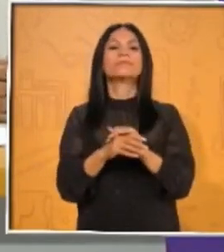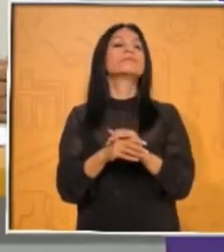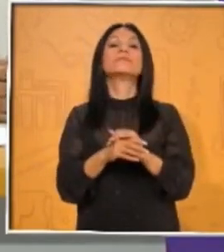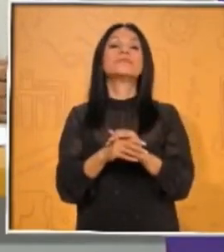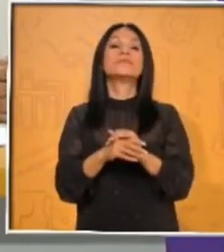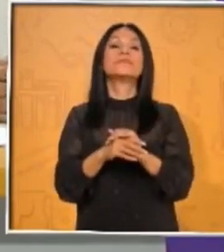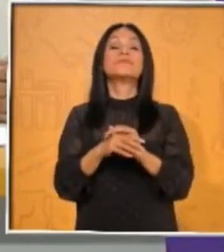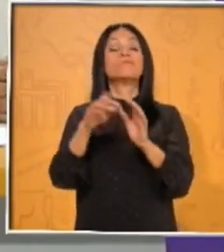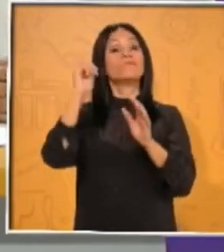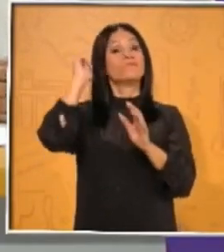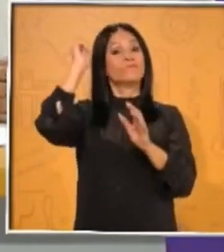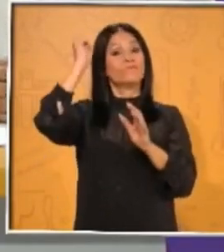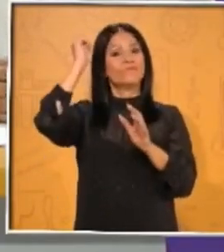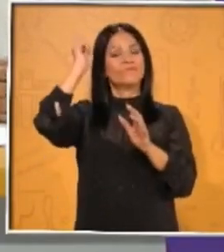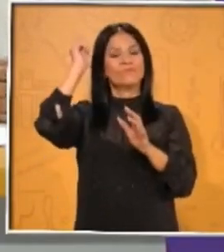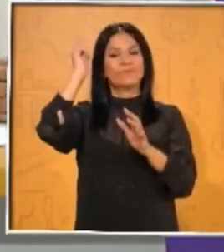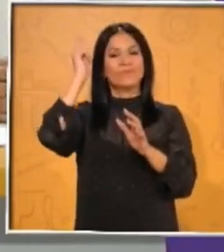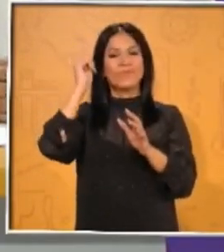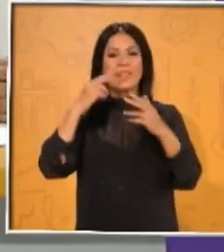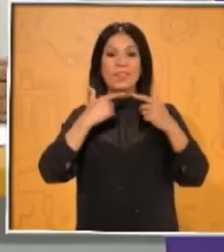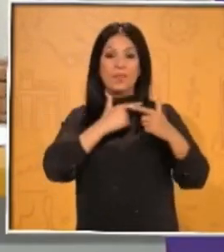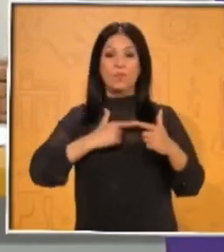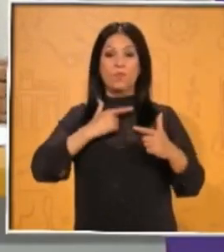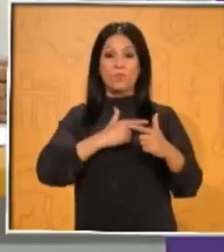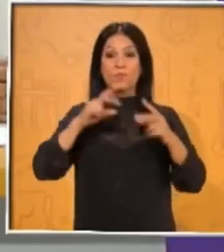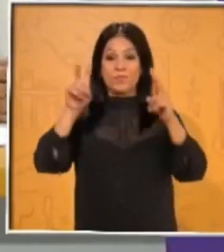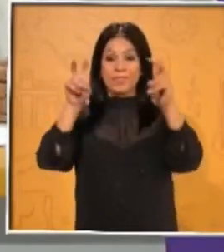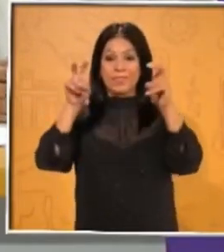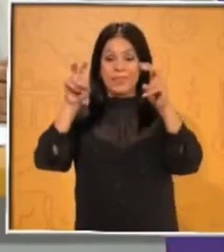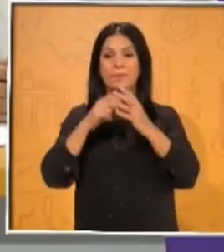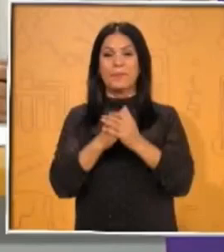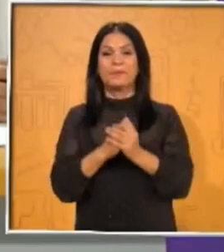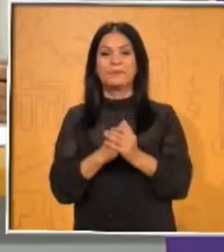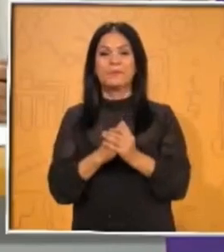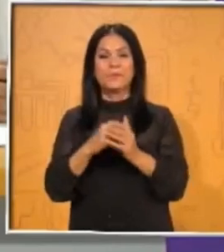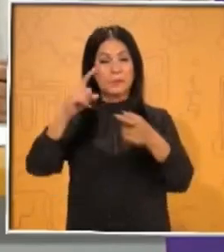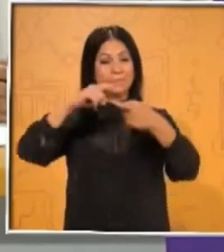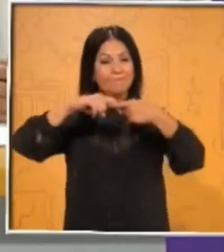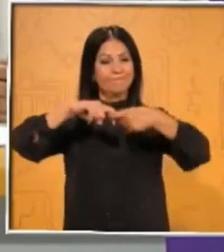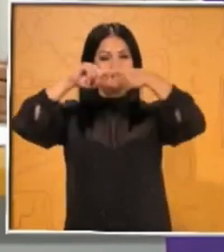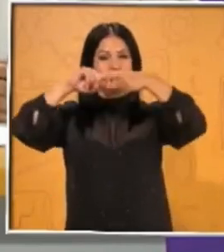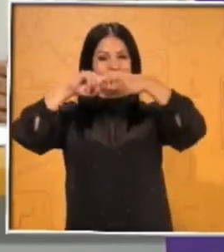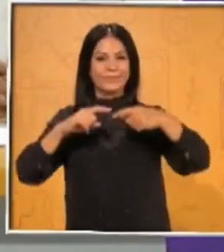haya sido de mucha importancia para ti. Quédate aquí en Escuela TV y en un momento regresamos.